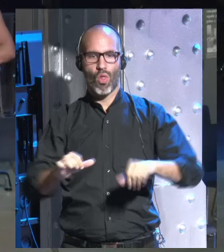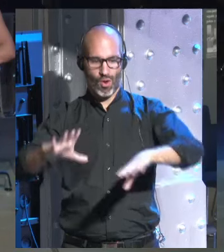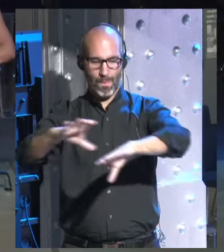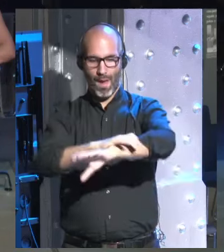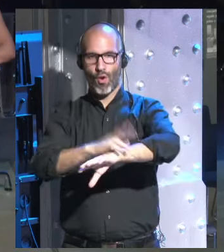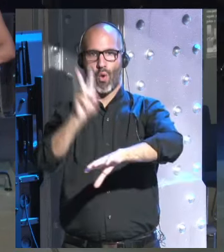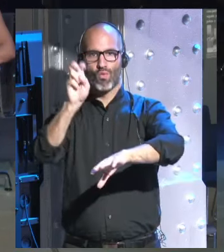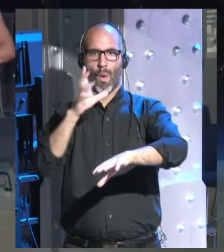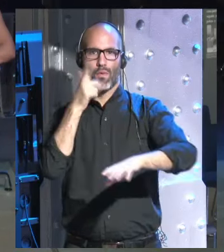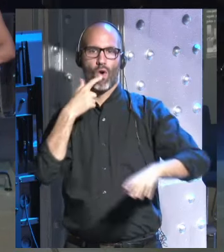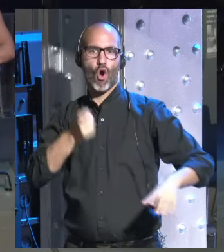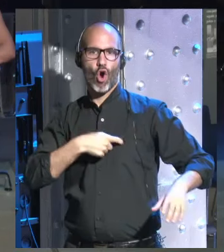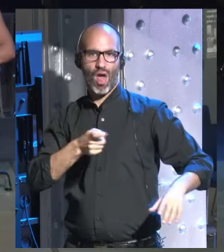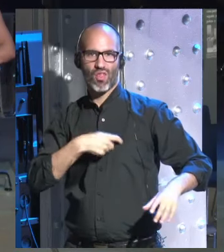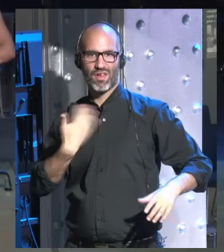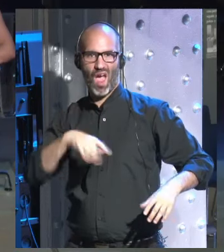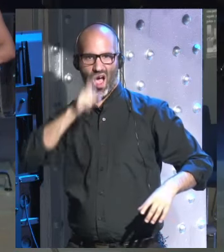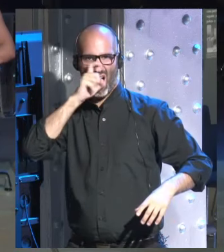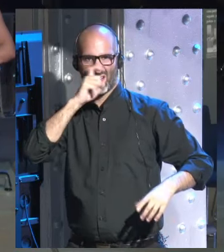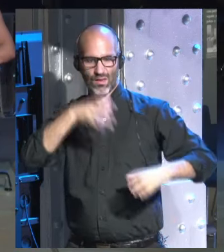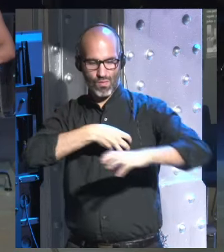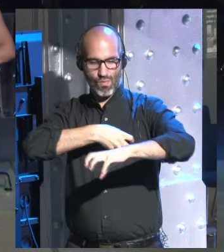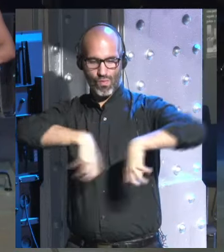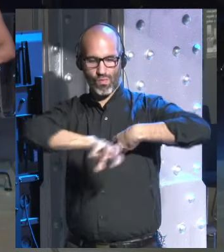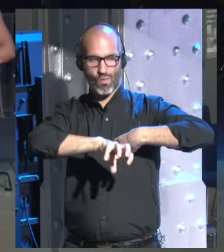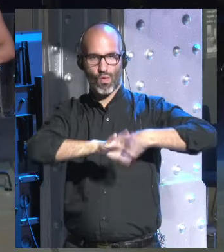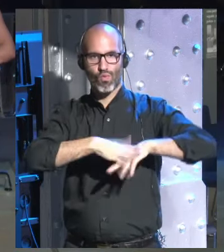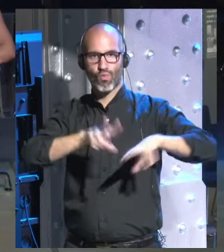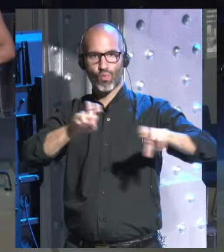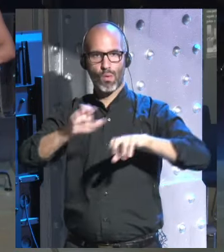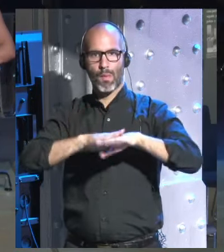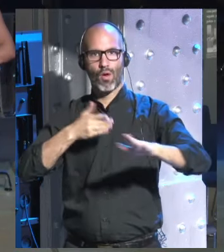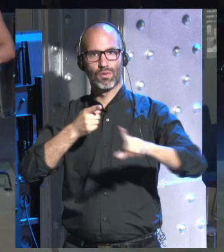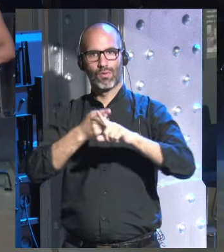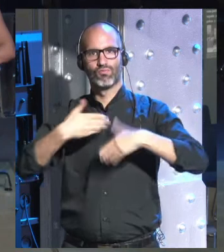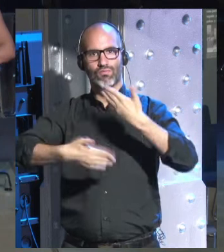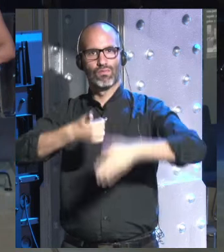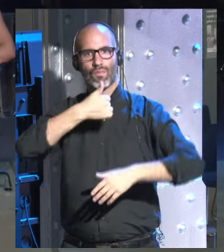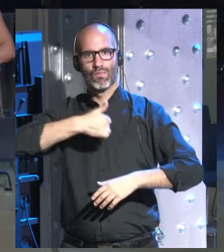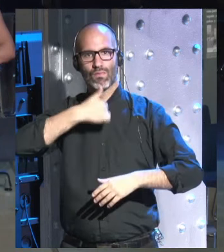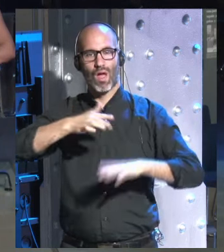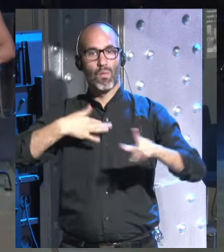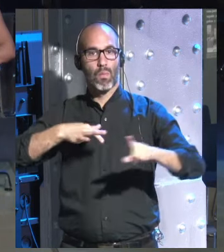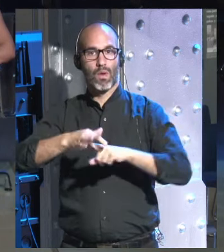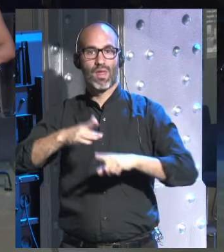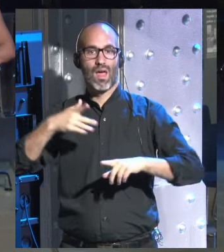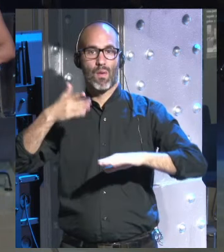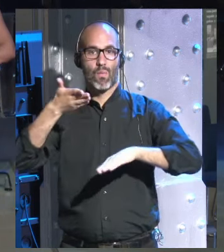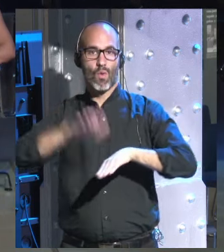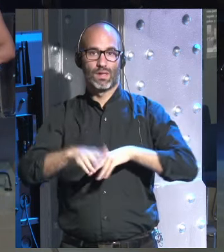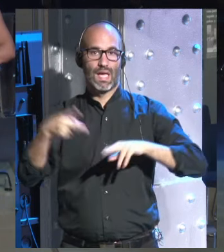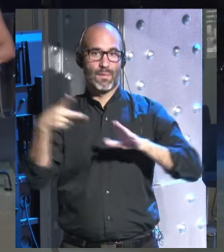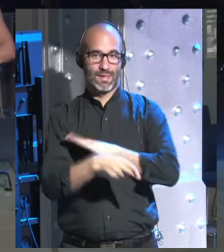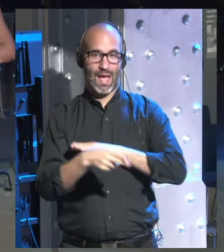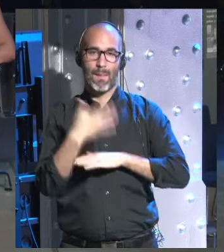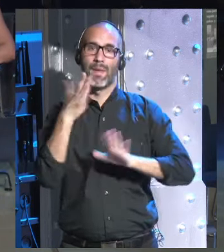corazón porque el tuyo ya se ha quedado obsoleto así puedes ir escapándote de la muerte si tienes dinero por